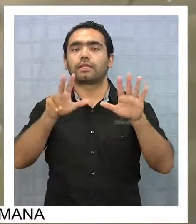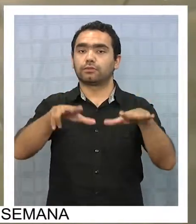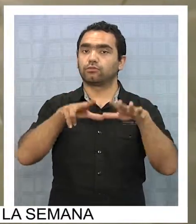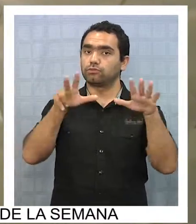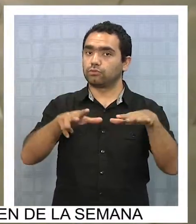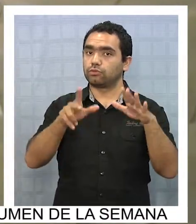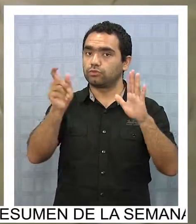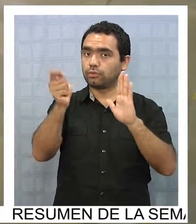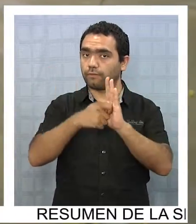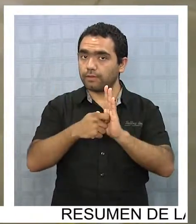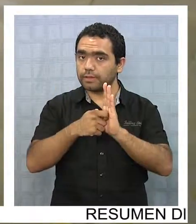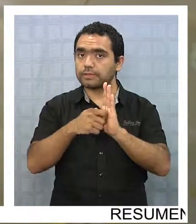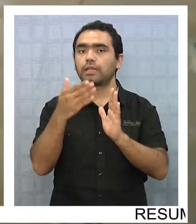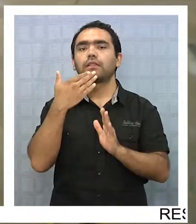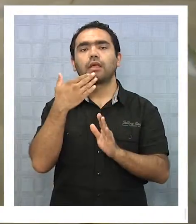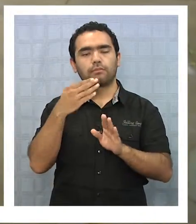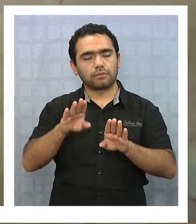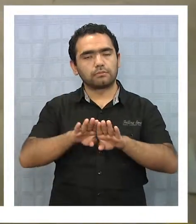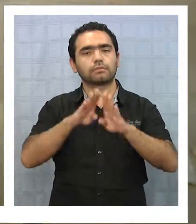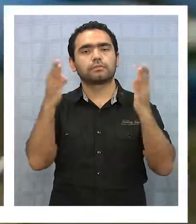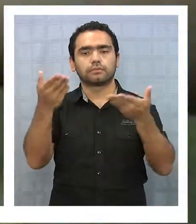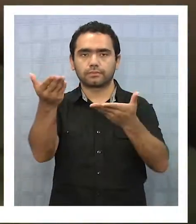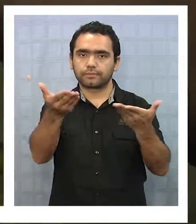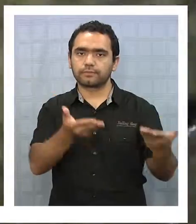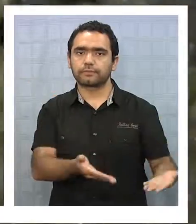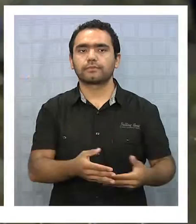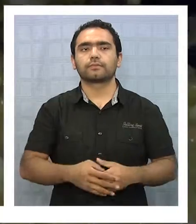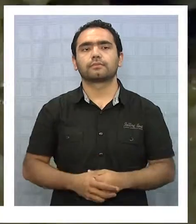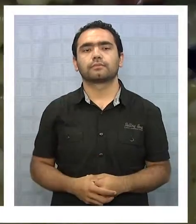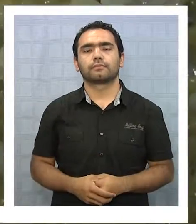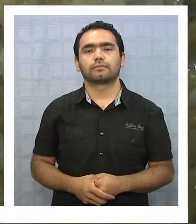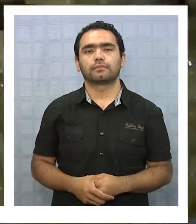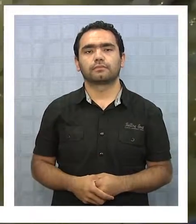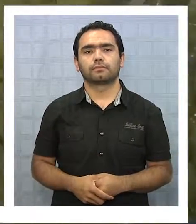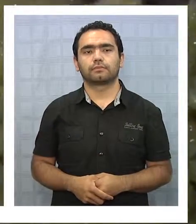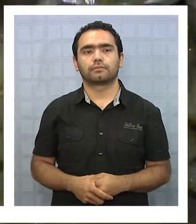hasta agotar stock. Pero principalmente mucho amor.